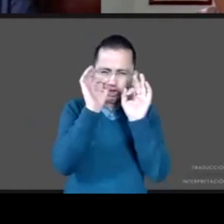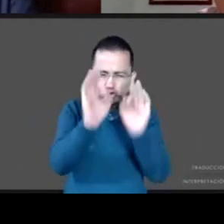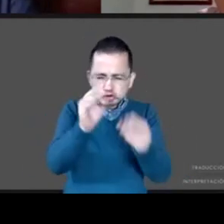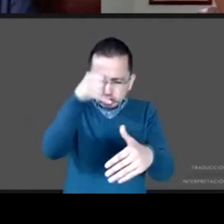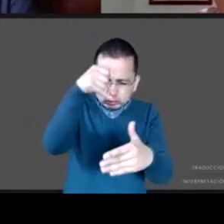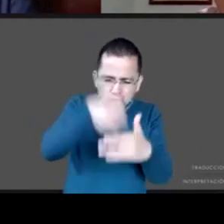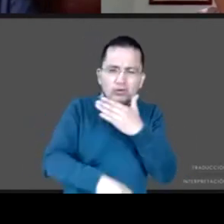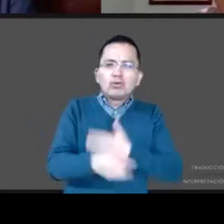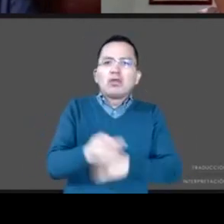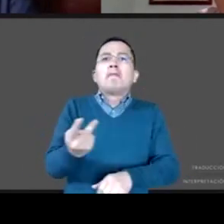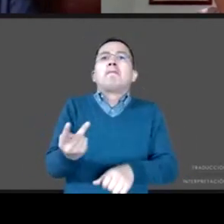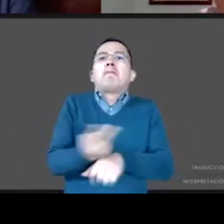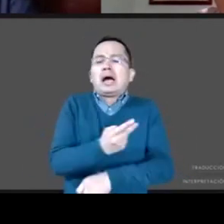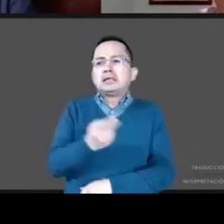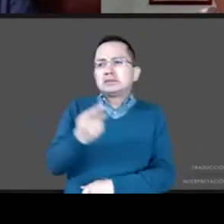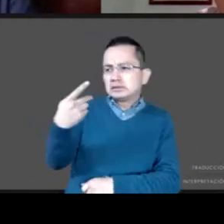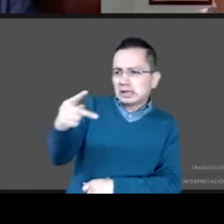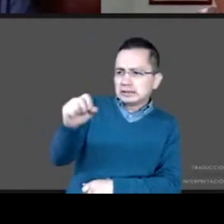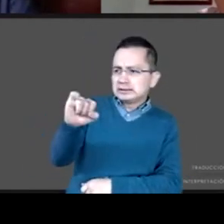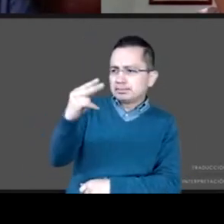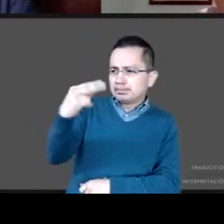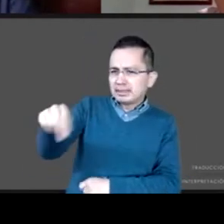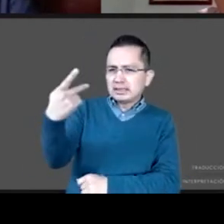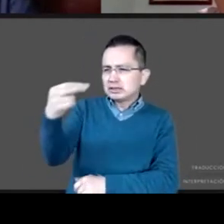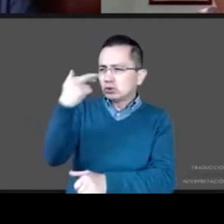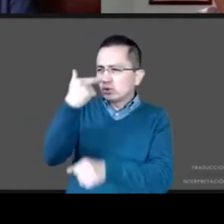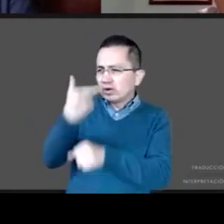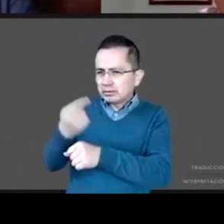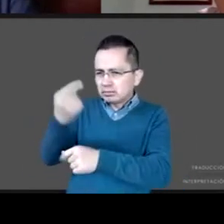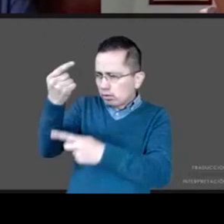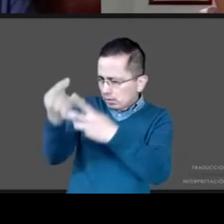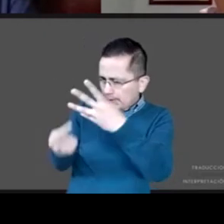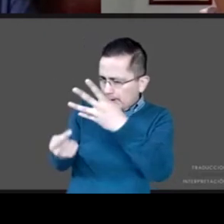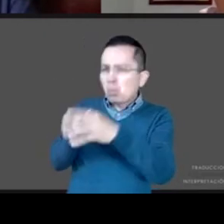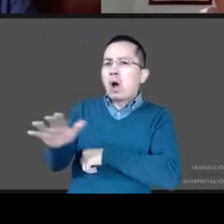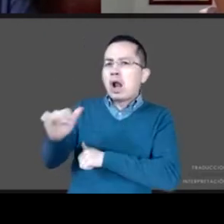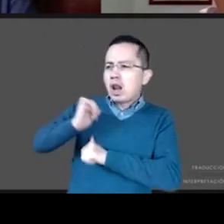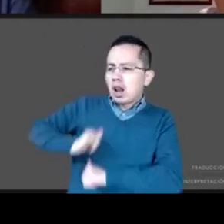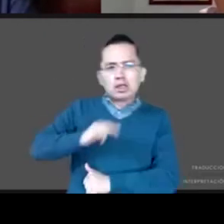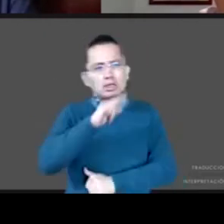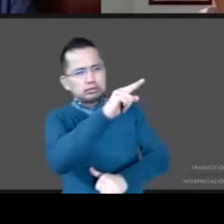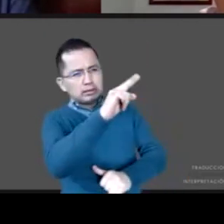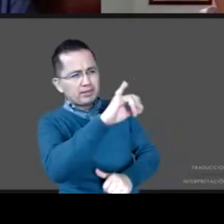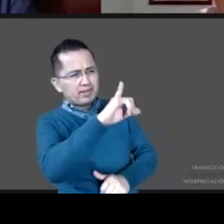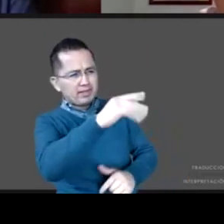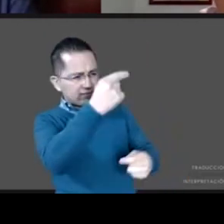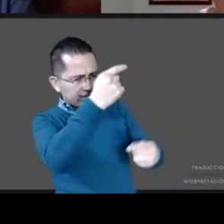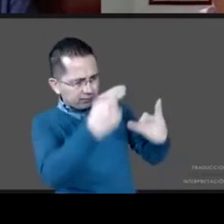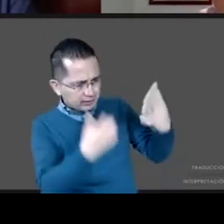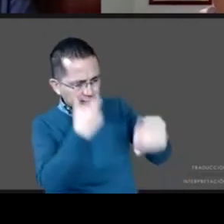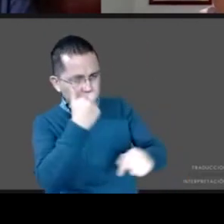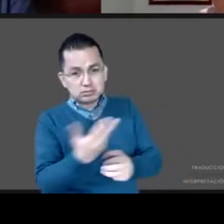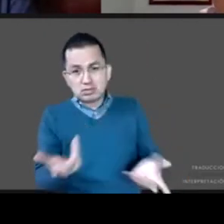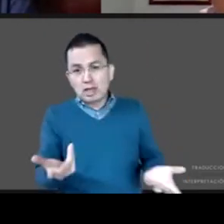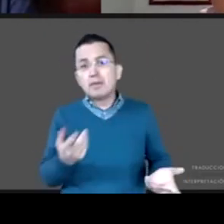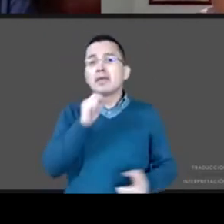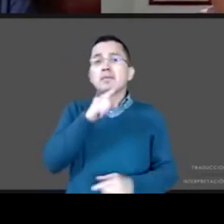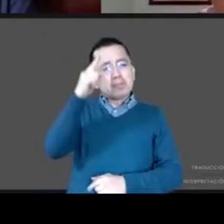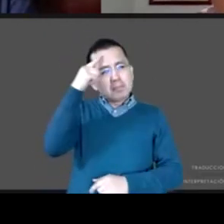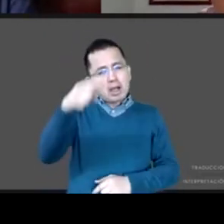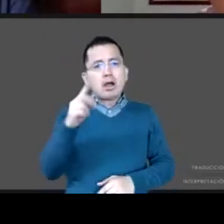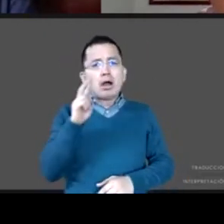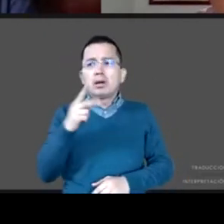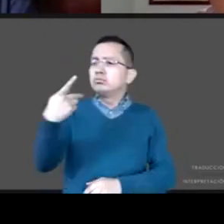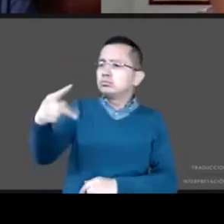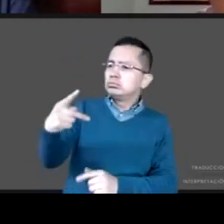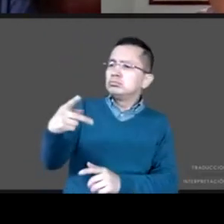las funciones que está haciendo uno y otro y entender cuáles han sido los resultados concretos que se han tenido en